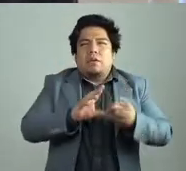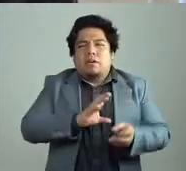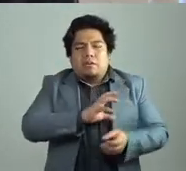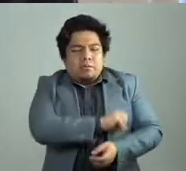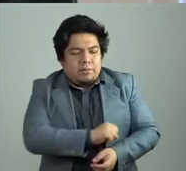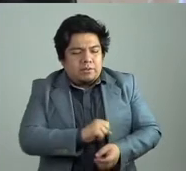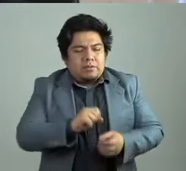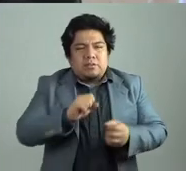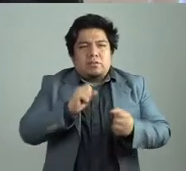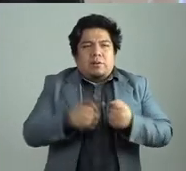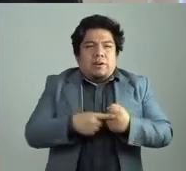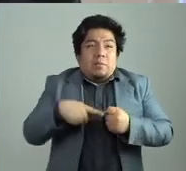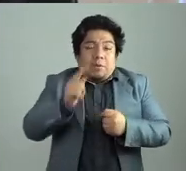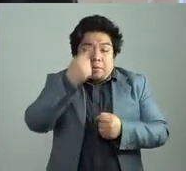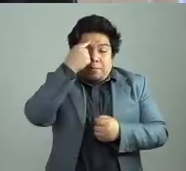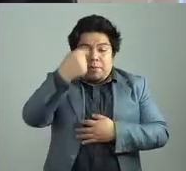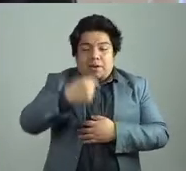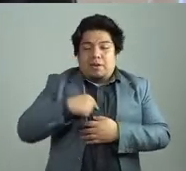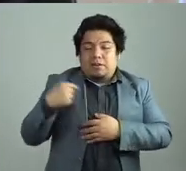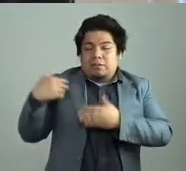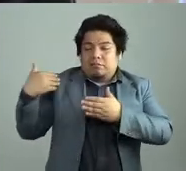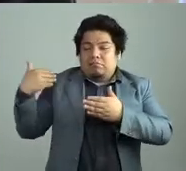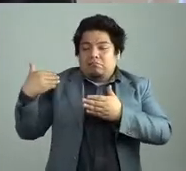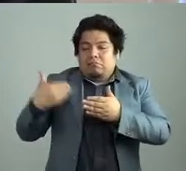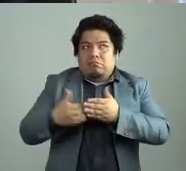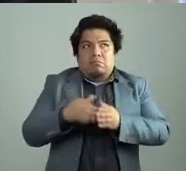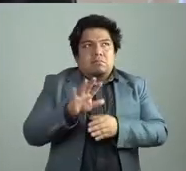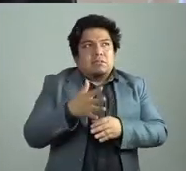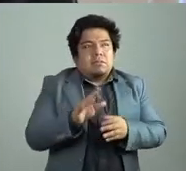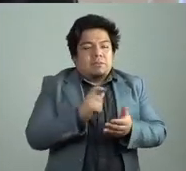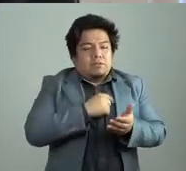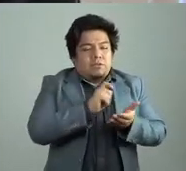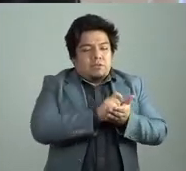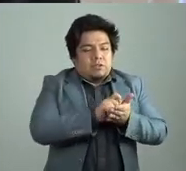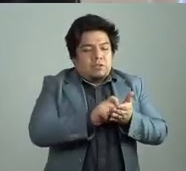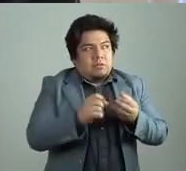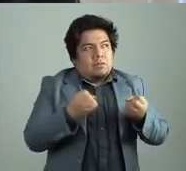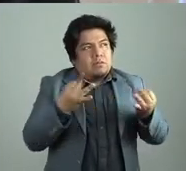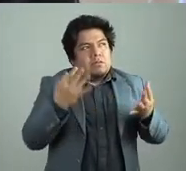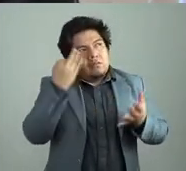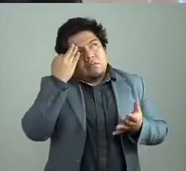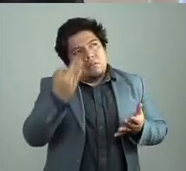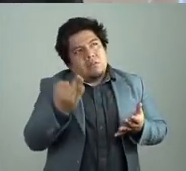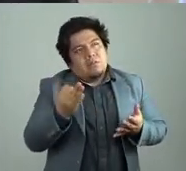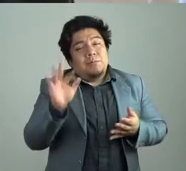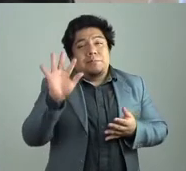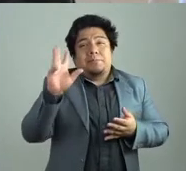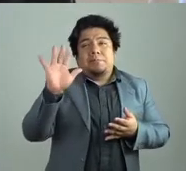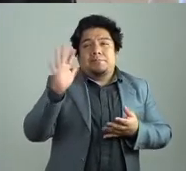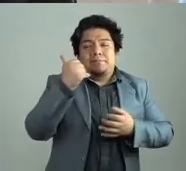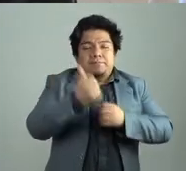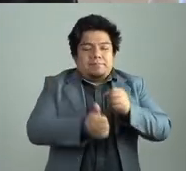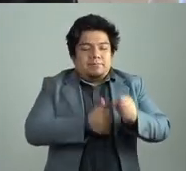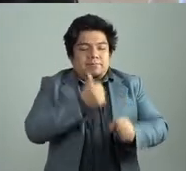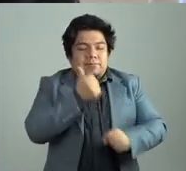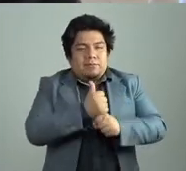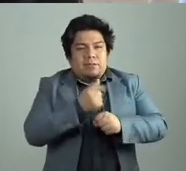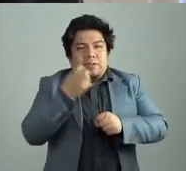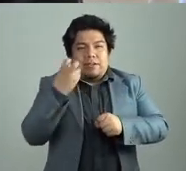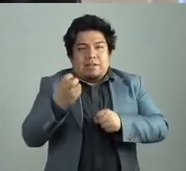a lo largo del tiempo, que ya pues llevo creo que 50 años escribiendo, este, pues ese método ha ido